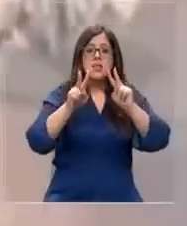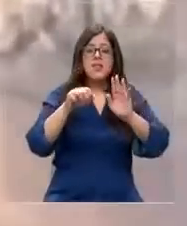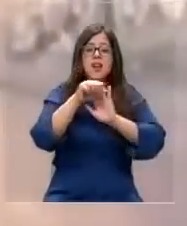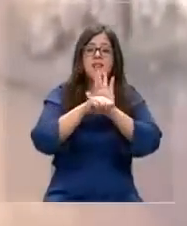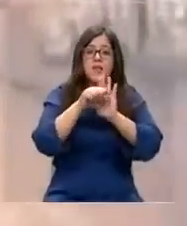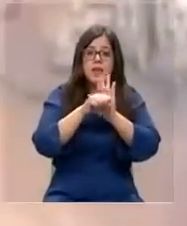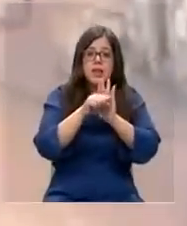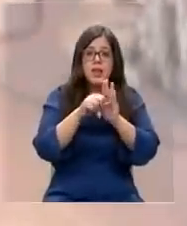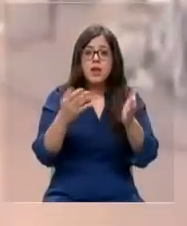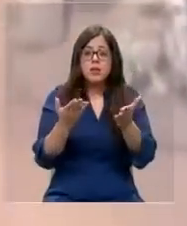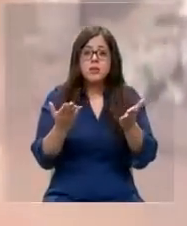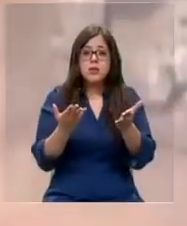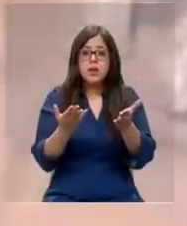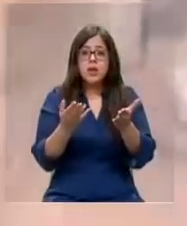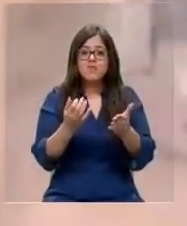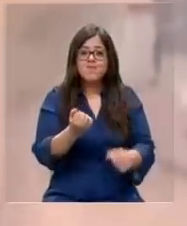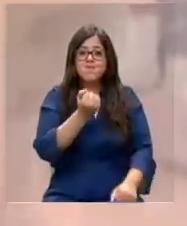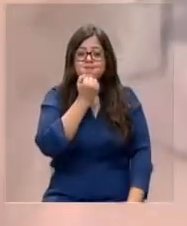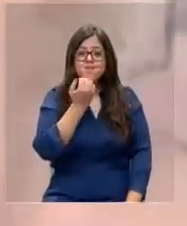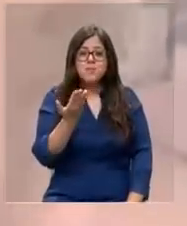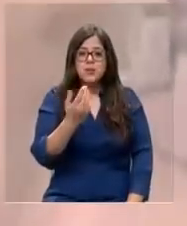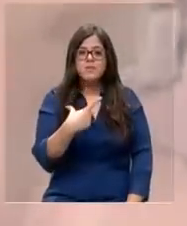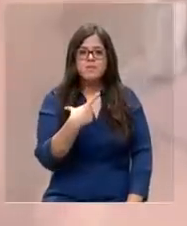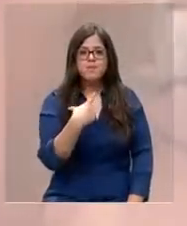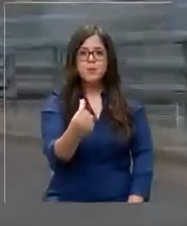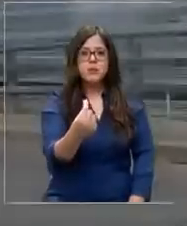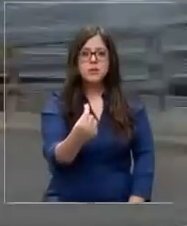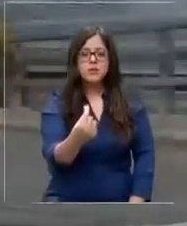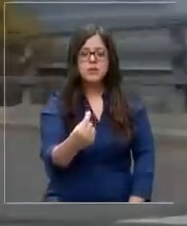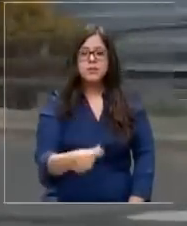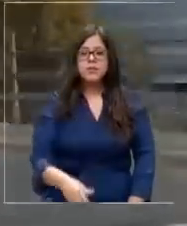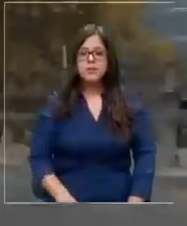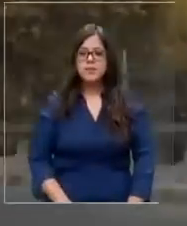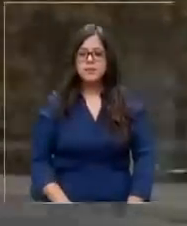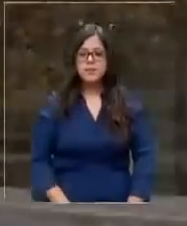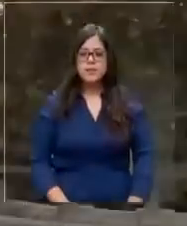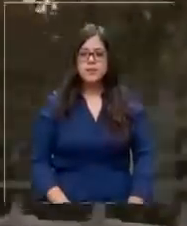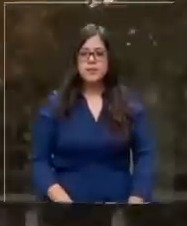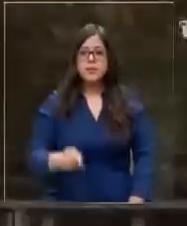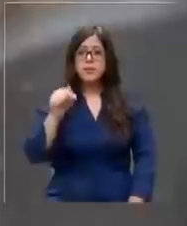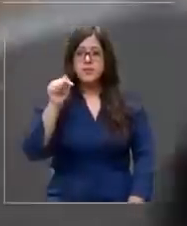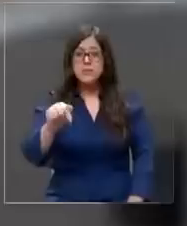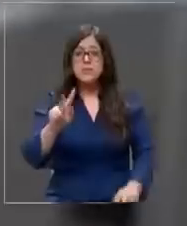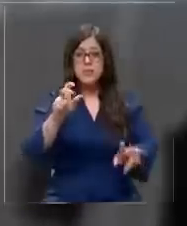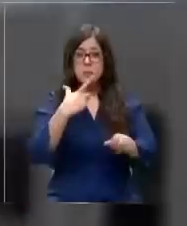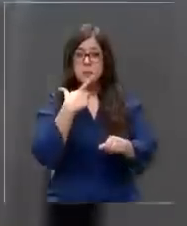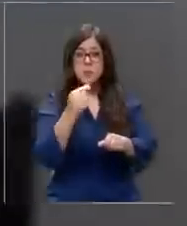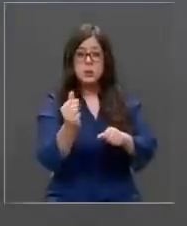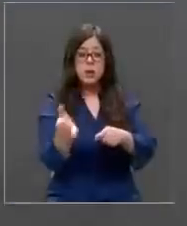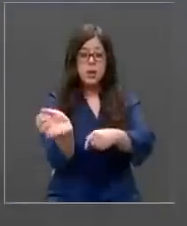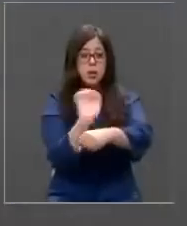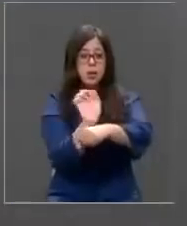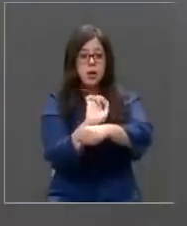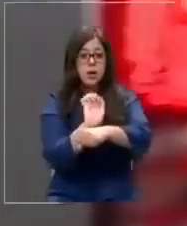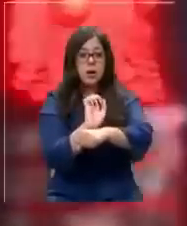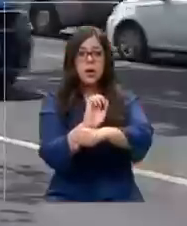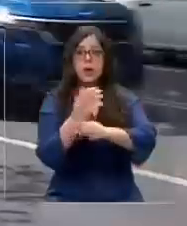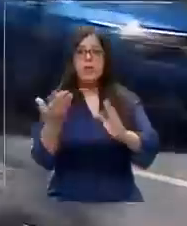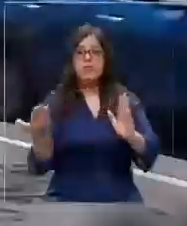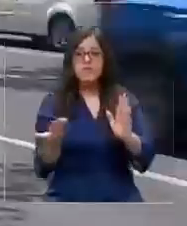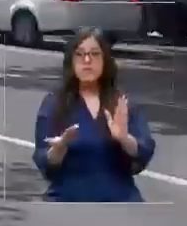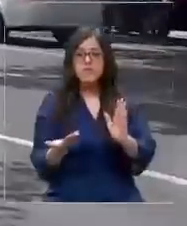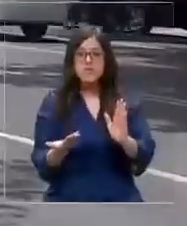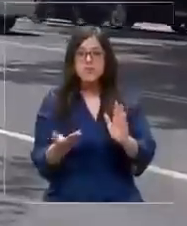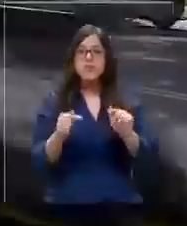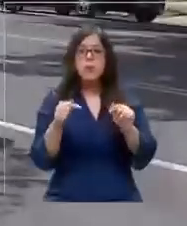el principal detonante, el principal error es el exceso de velocidad. Las consecuencias de conducir a exceso de velocidad están catalogadas dentro